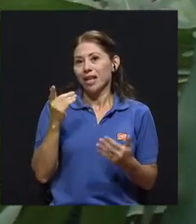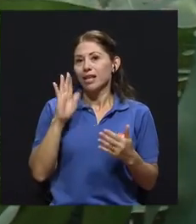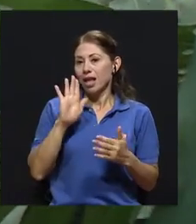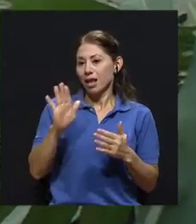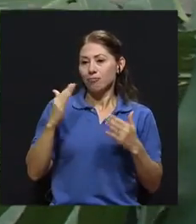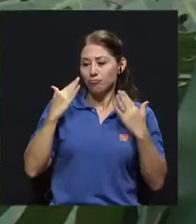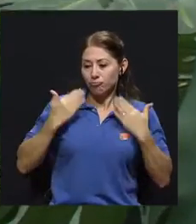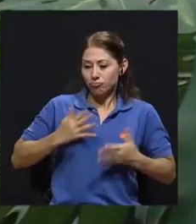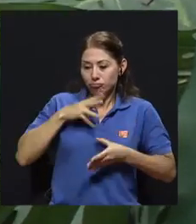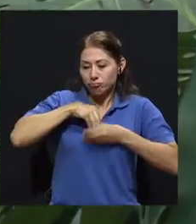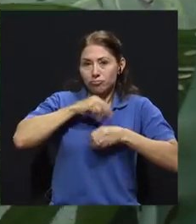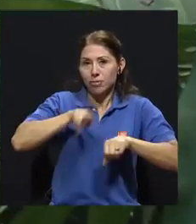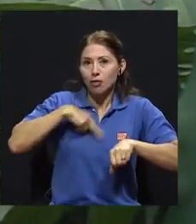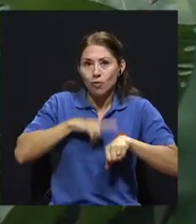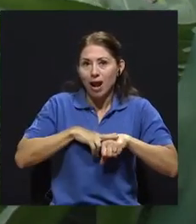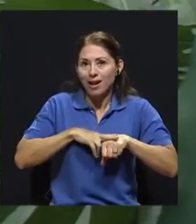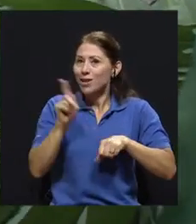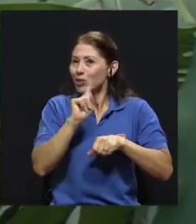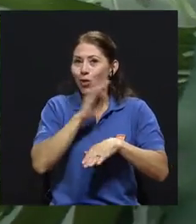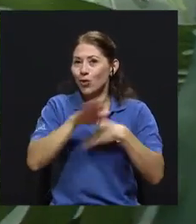van a bajar con la misma facilidad.